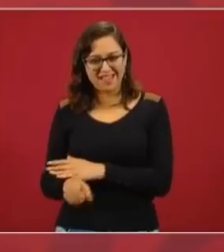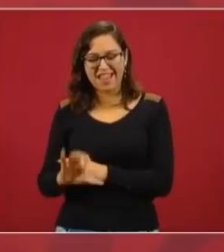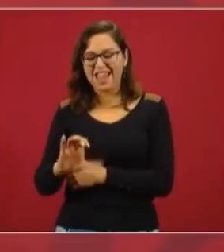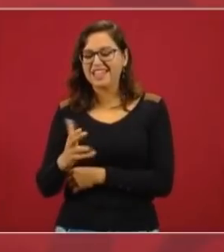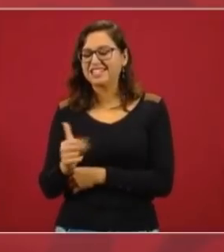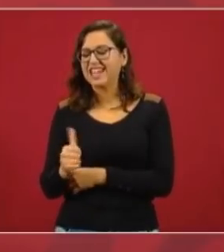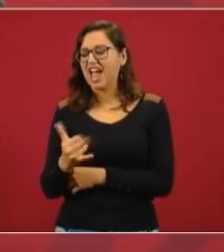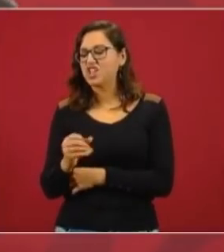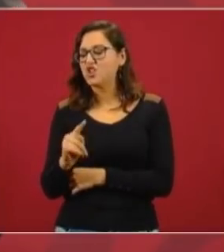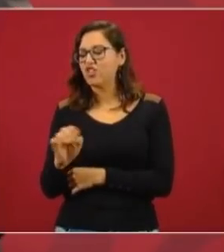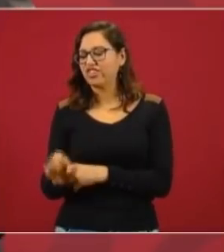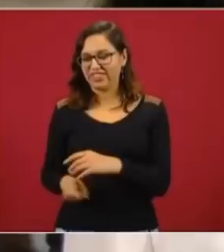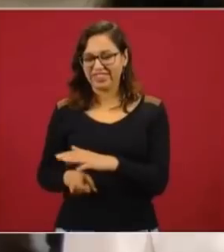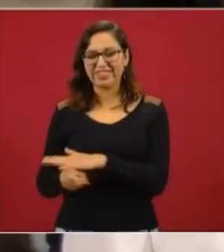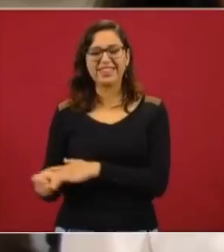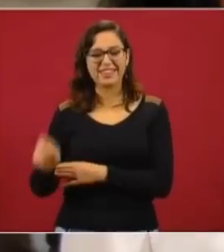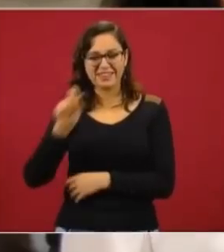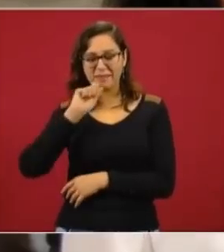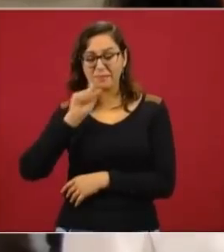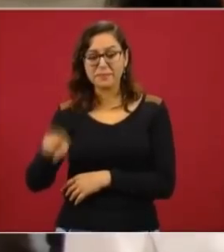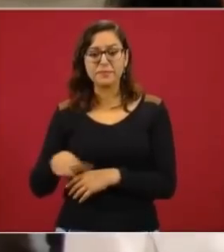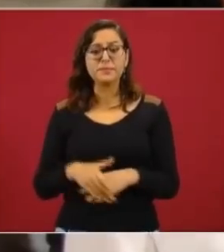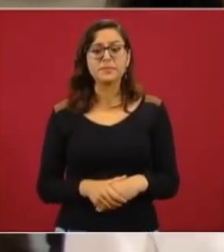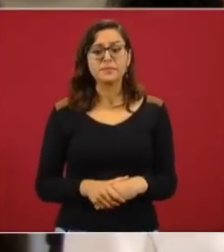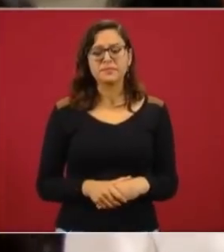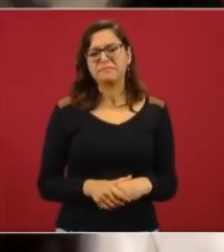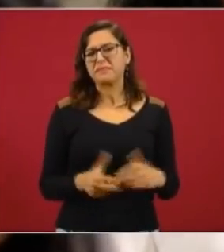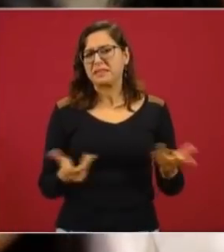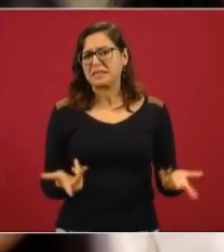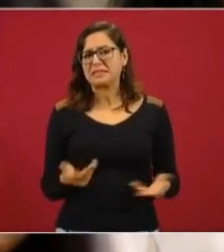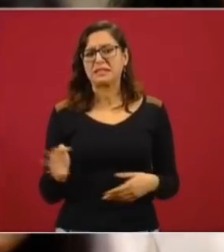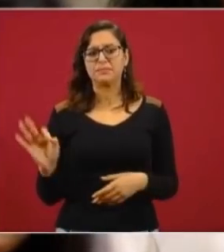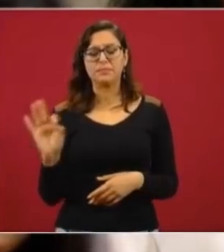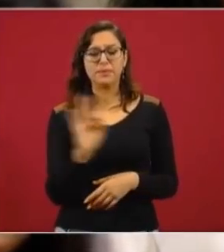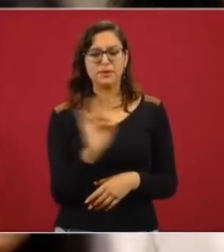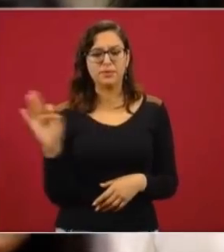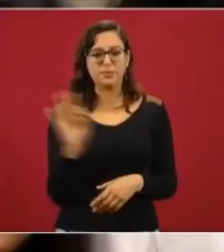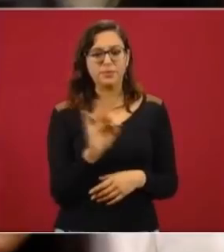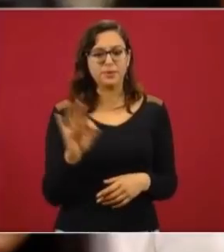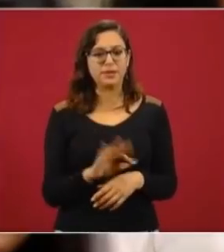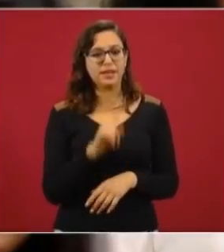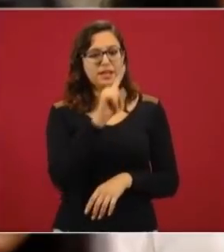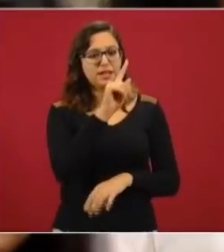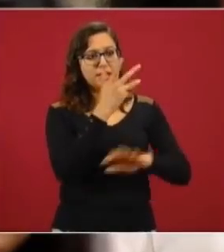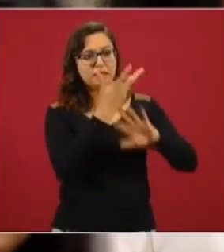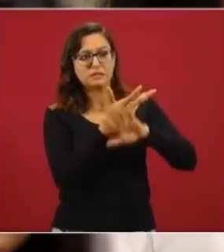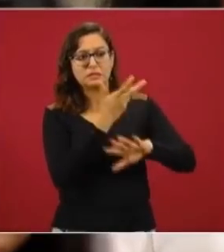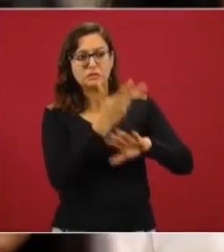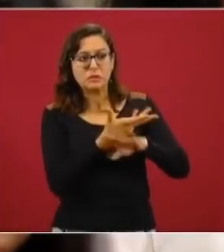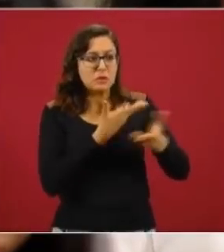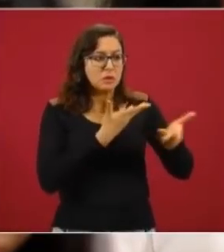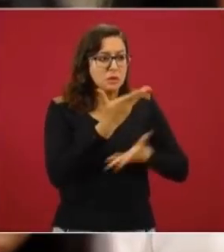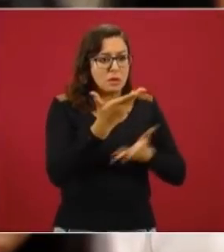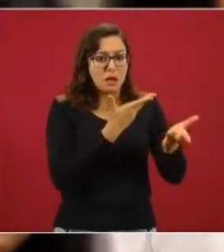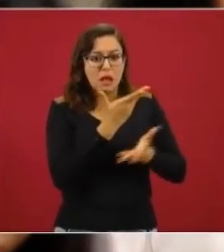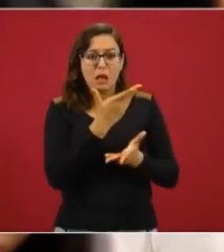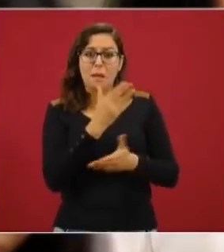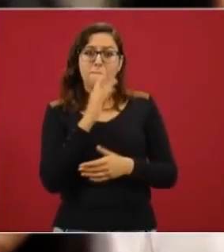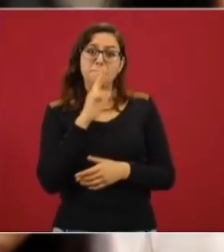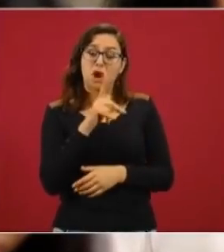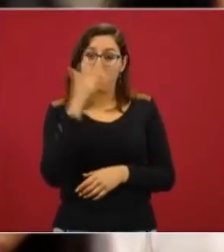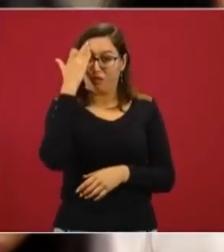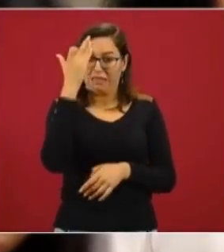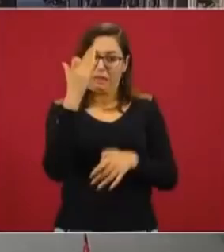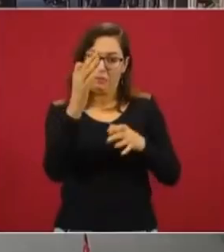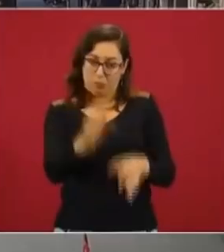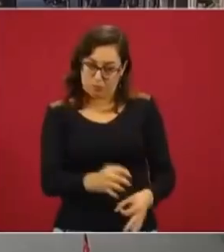¿no hay manera de pedir ninguna prórroga o de abrir una renegociación con Estados Unidos? ¿Esto no es factible jurídicamente? No,